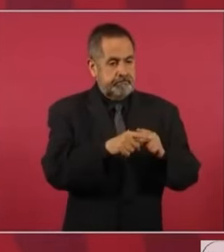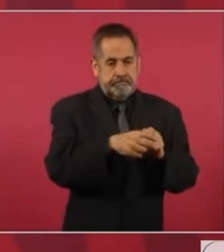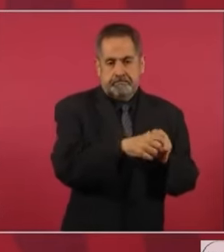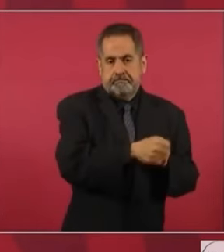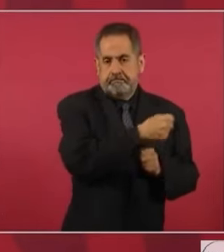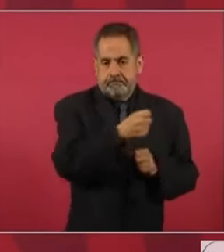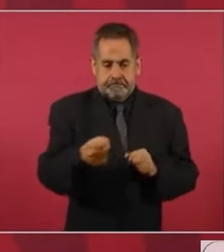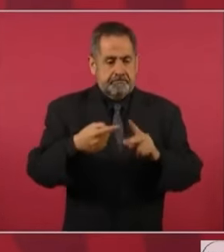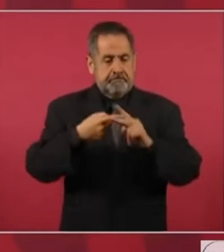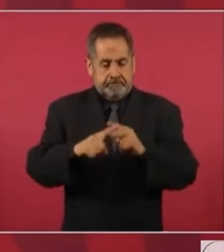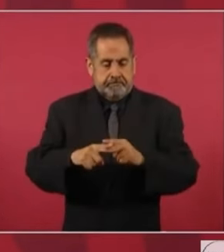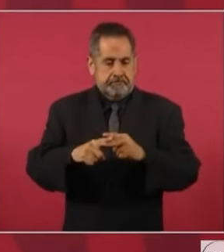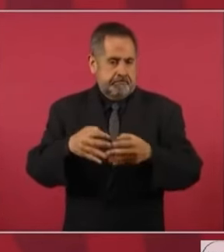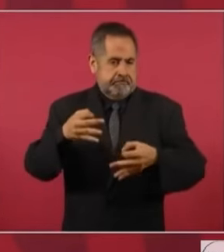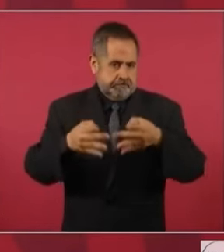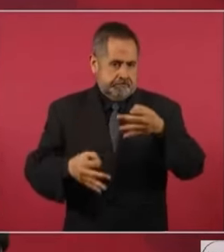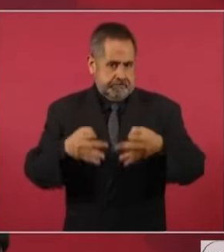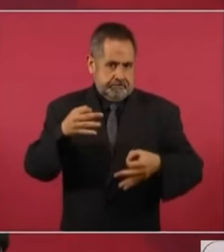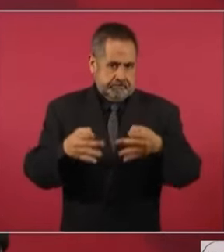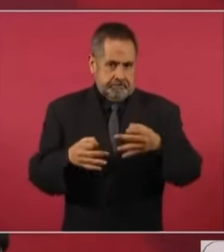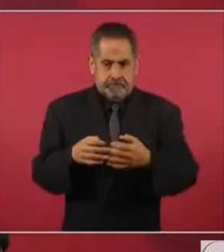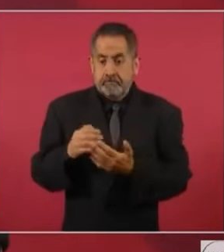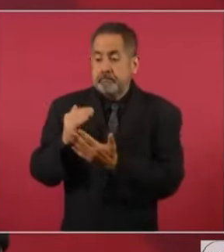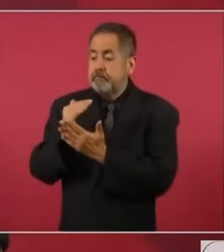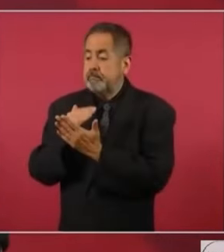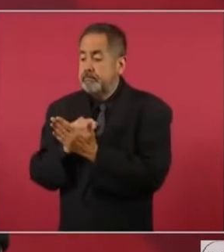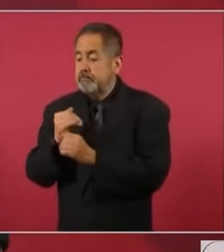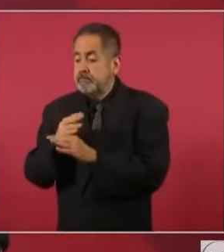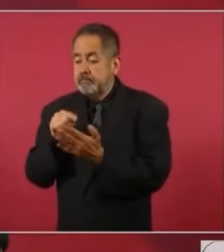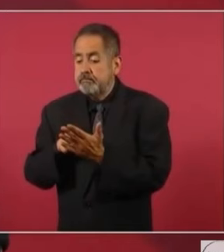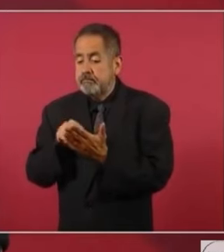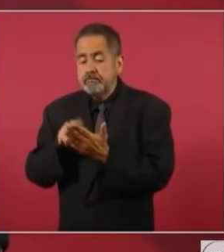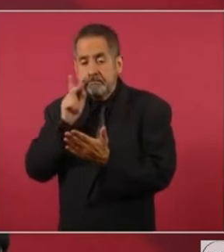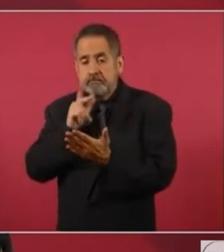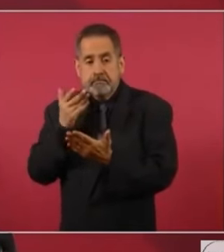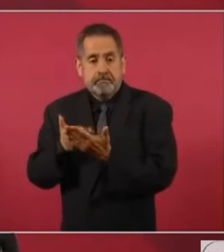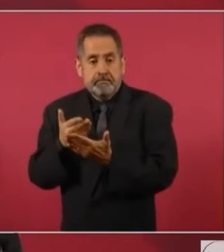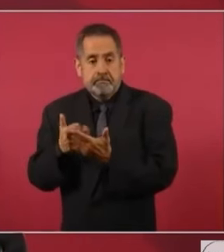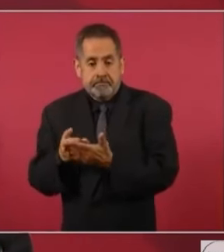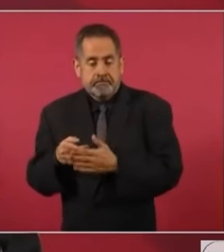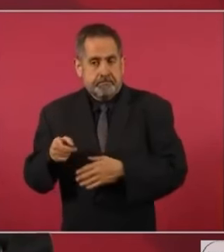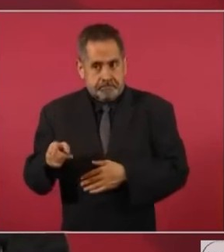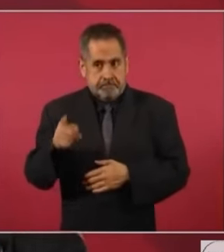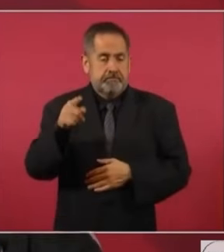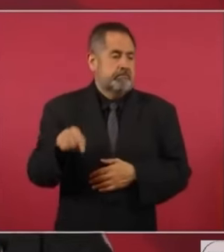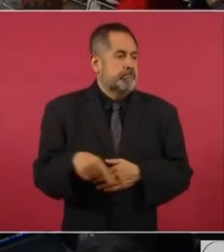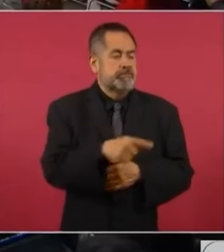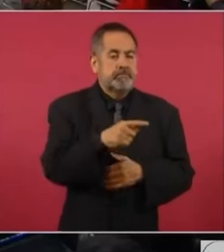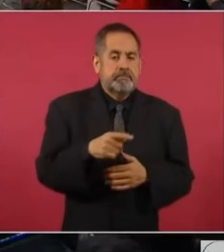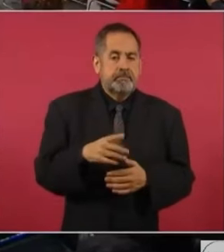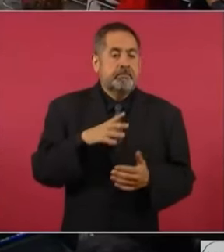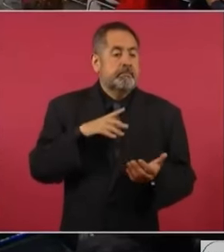acuerdo al informe, había personas